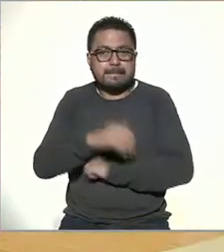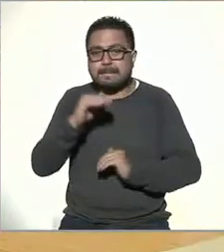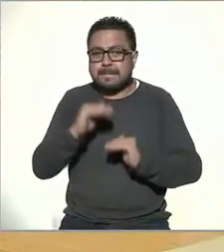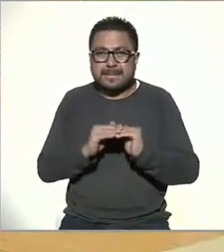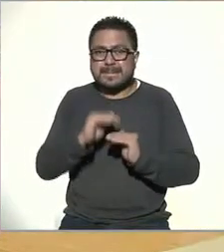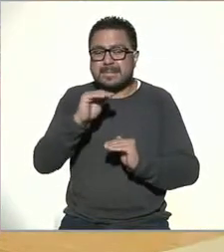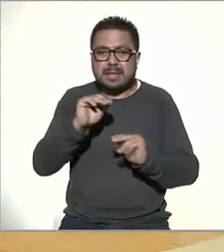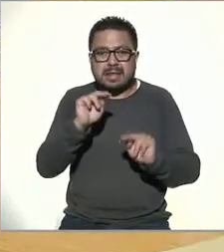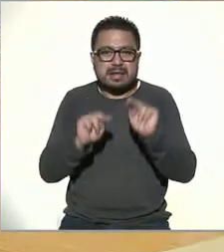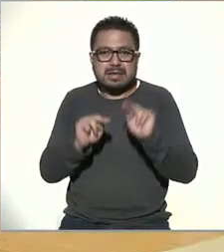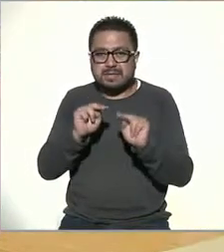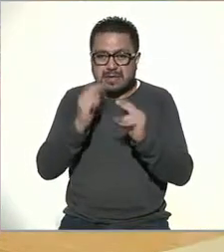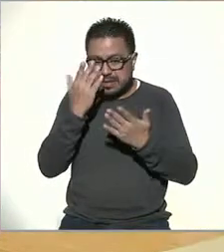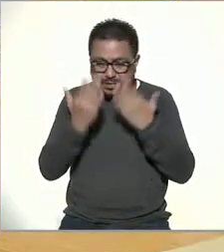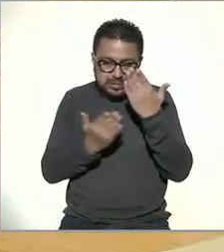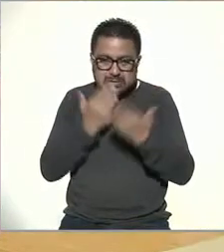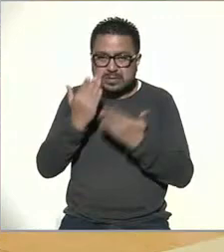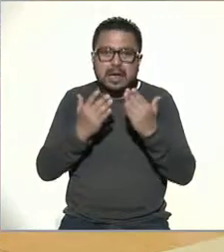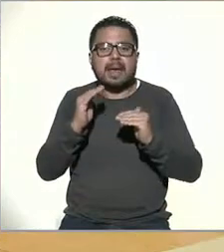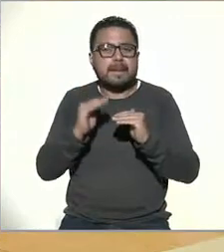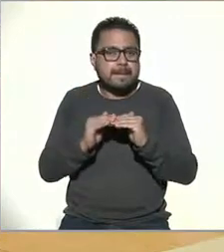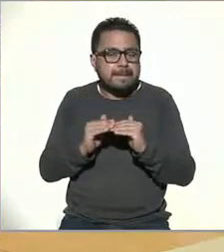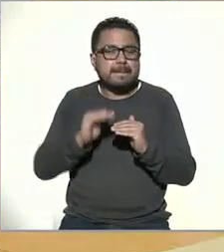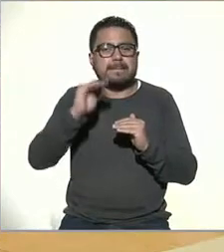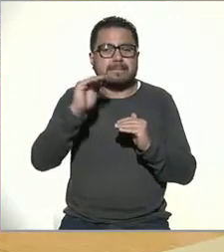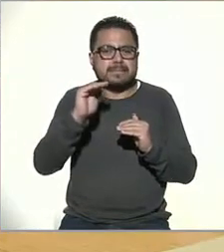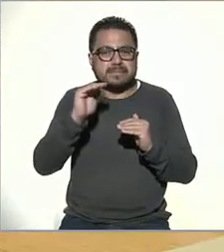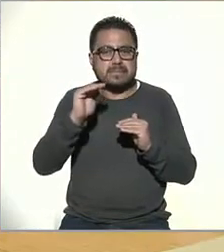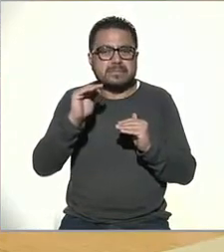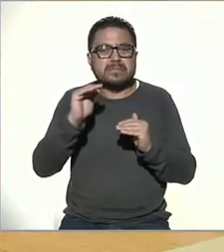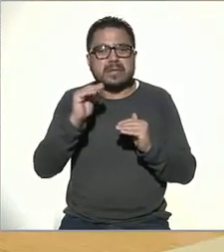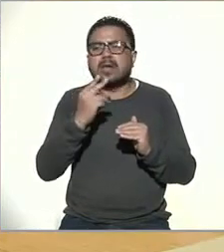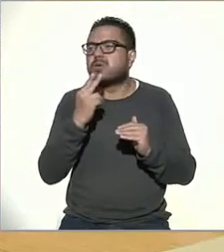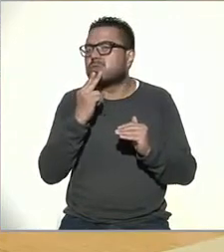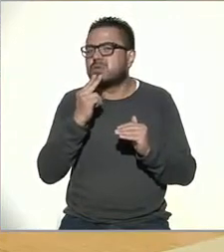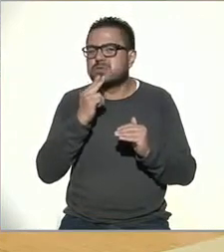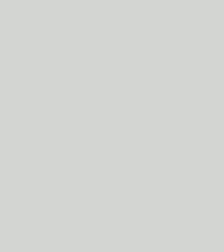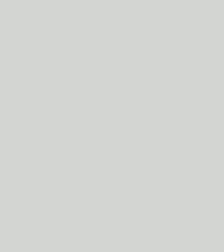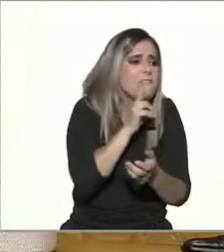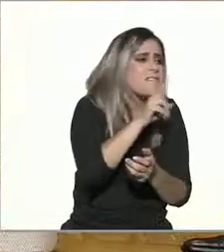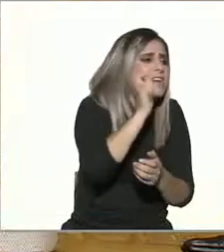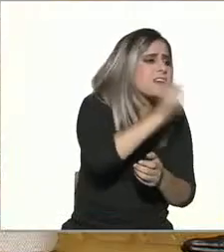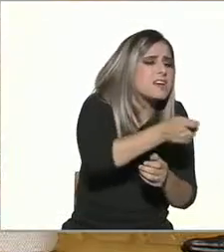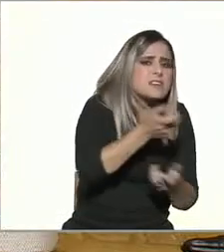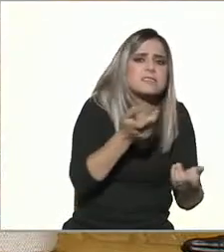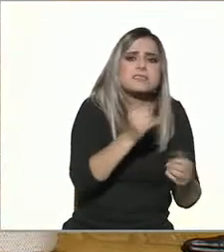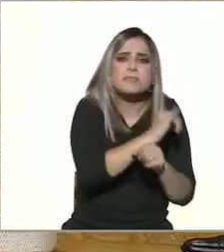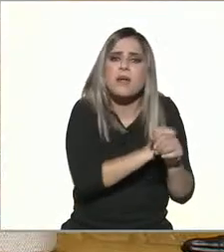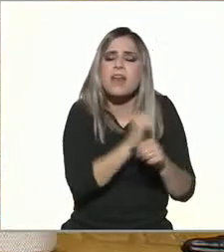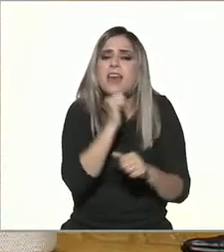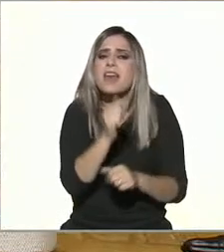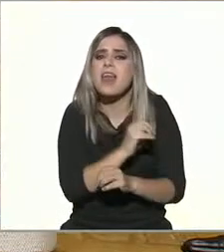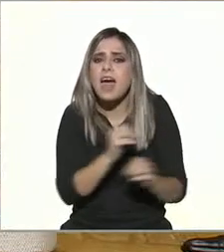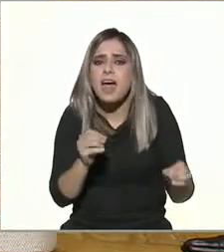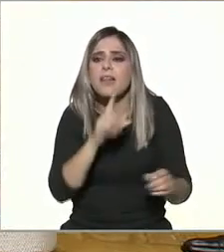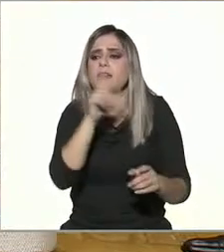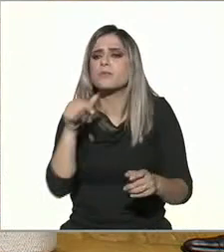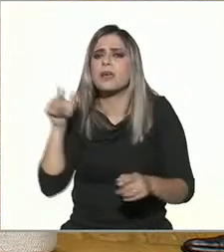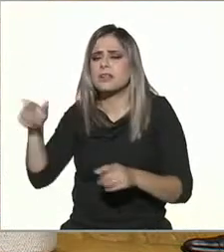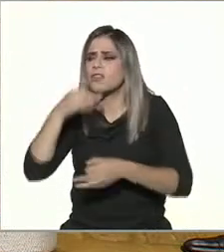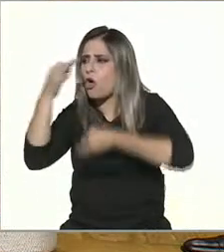sea el nivel de estudios es más que son usuarios de internet quien dice la verdad